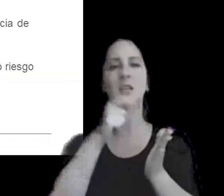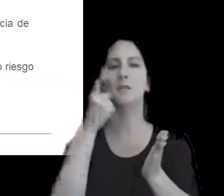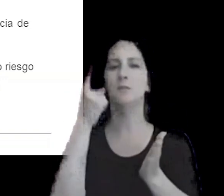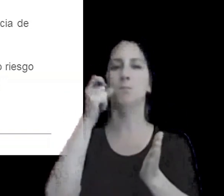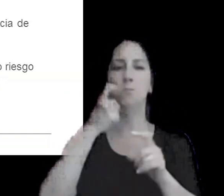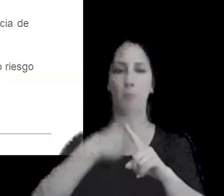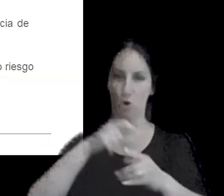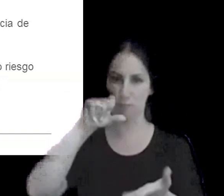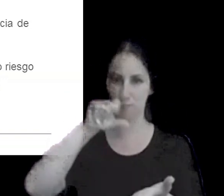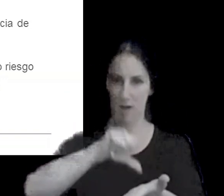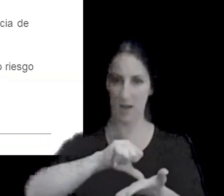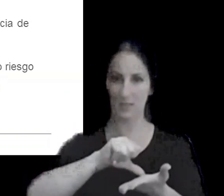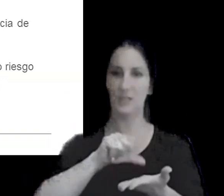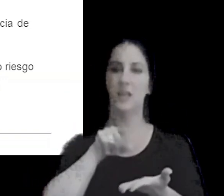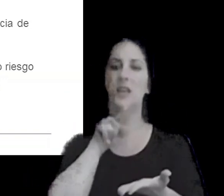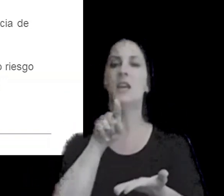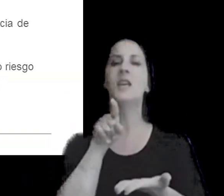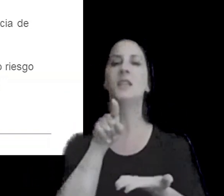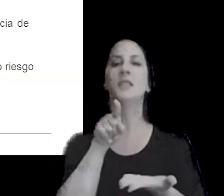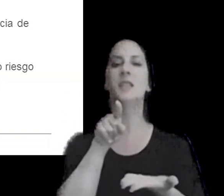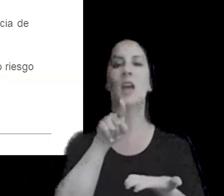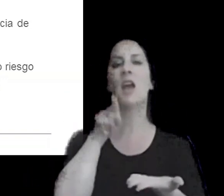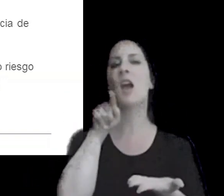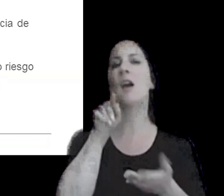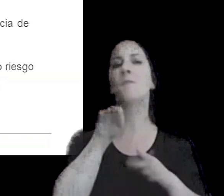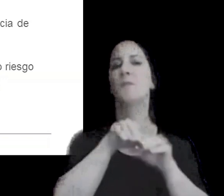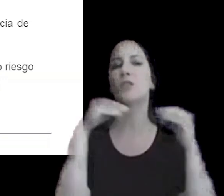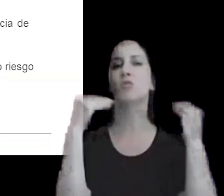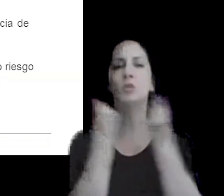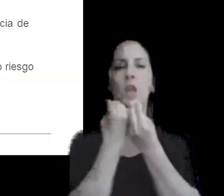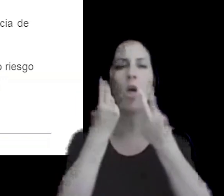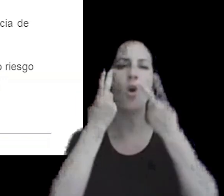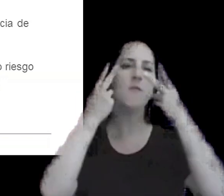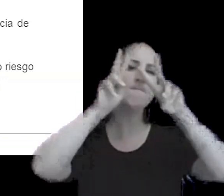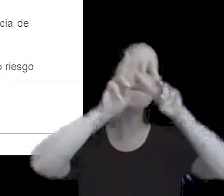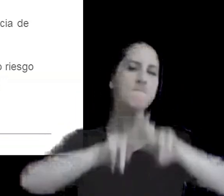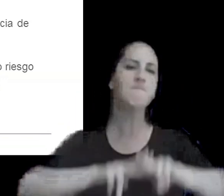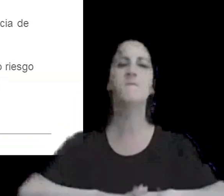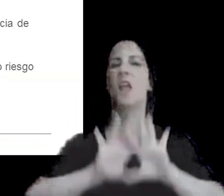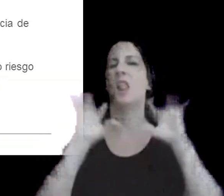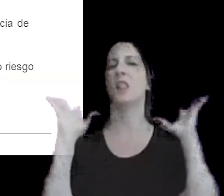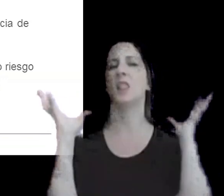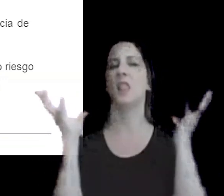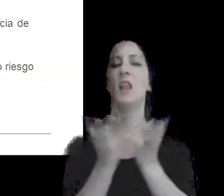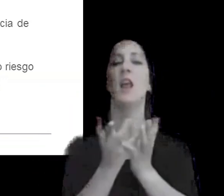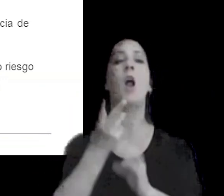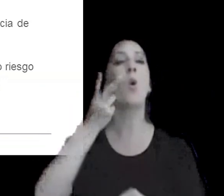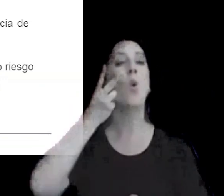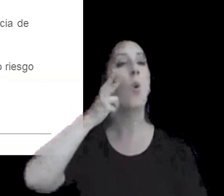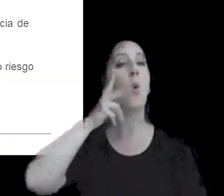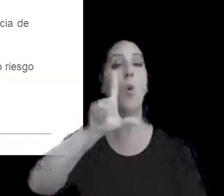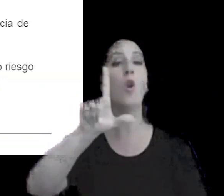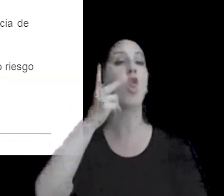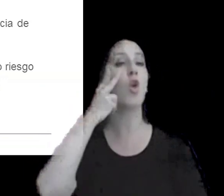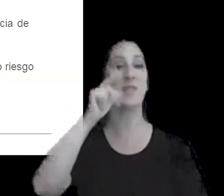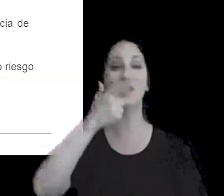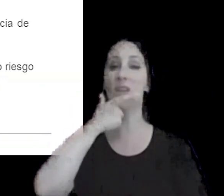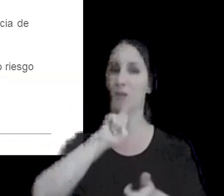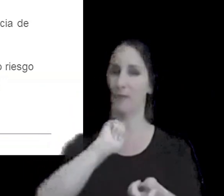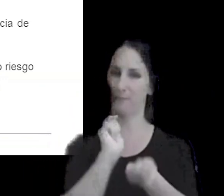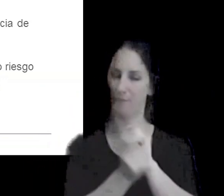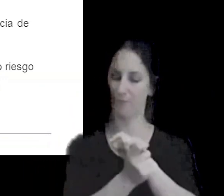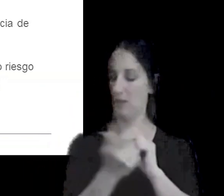resultado una revisión integral con una reforma de julio 2017 y más